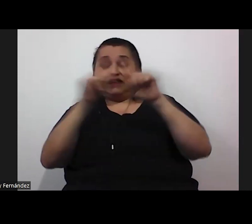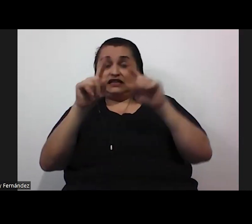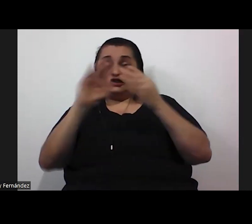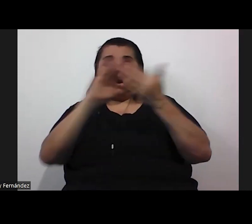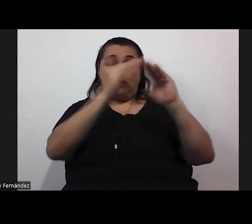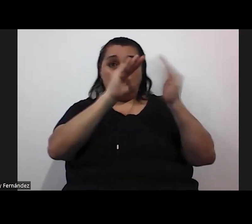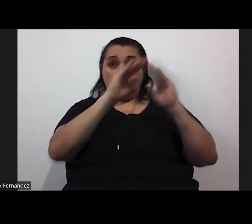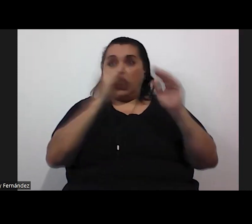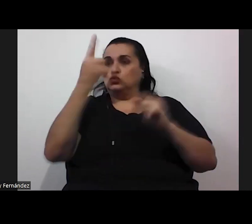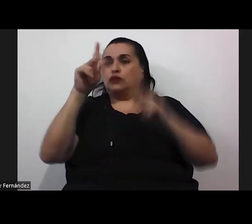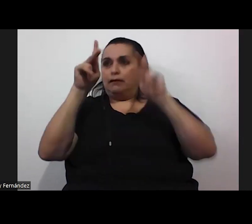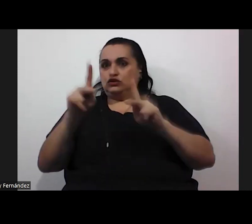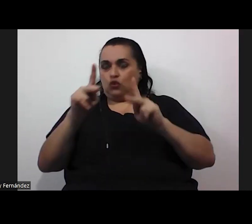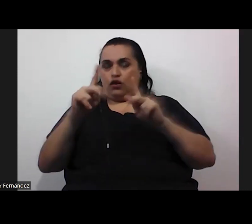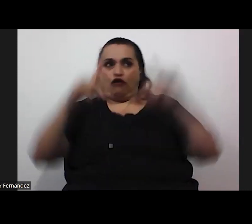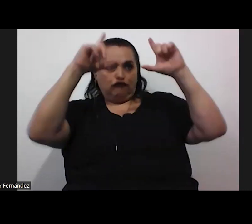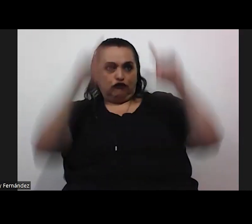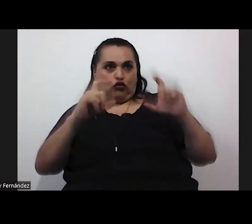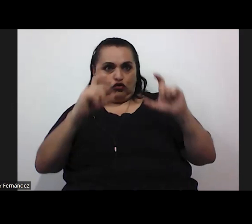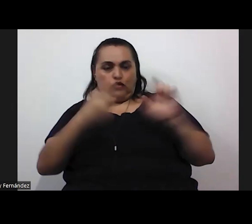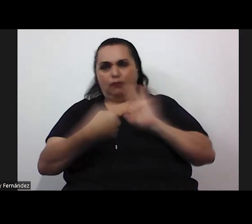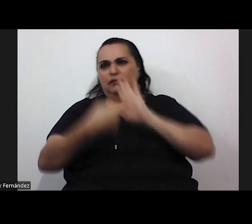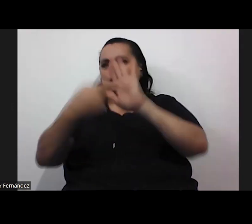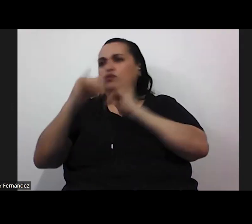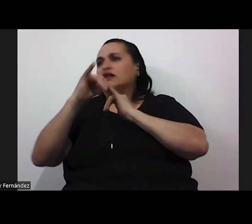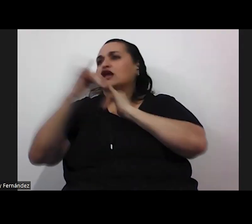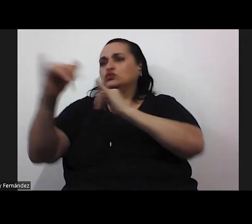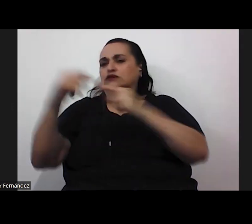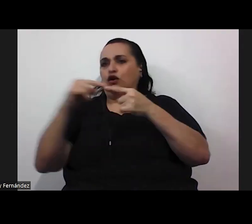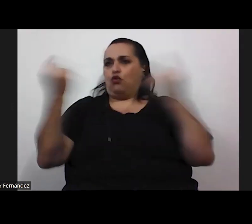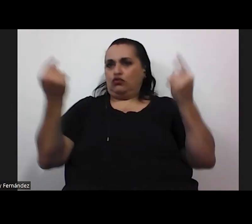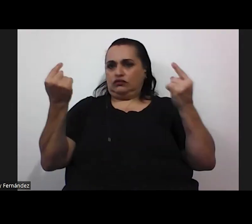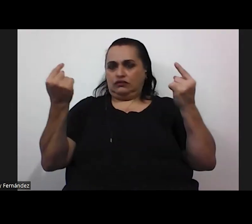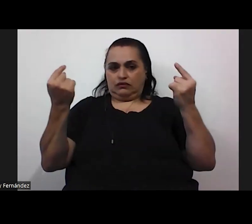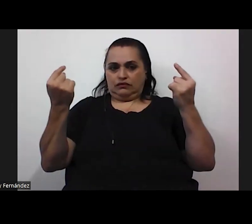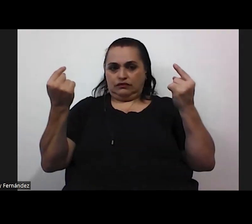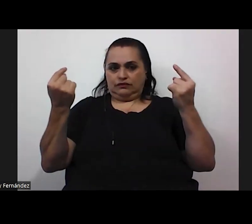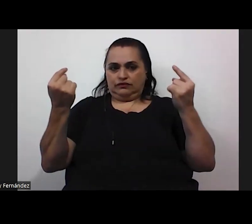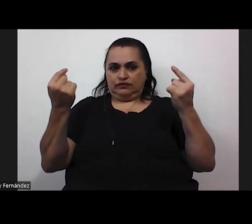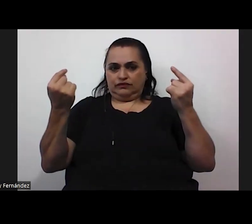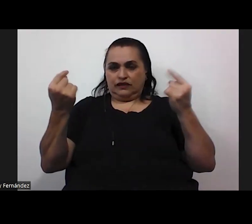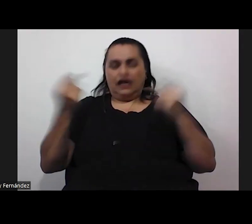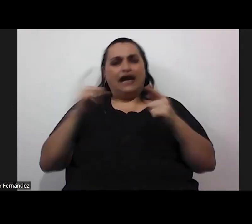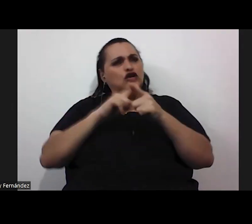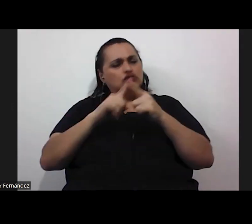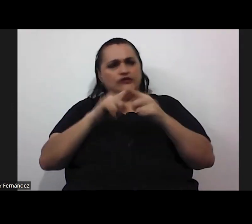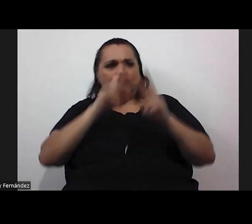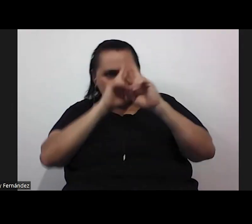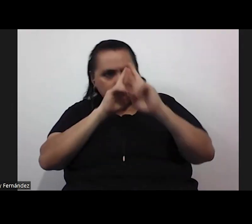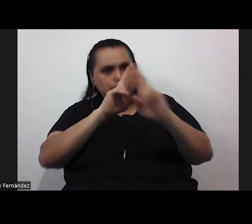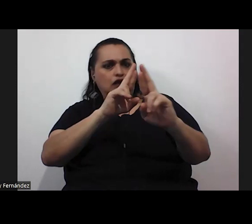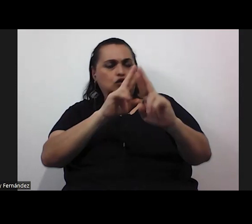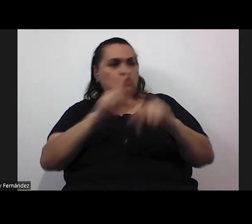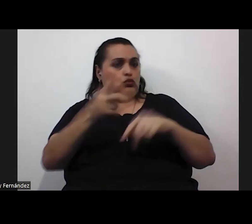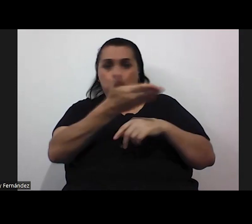pegó y alguien le tomó una foto y presentó una denuncia más bien en contra y más bien el respeto es que sientas en ustedes